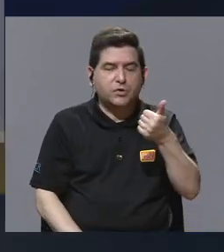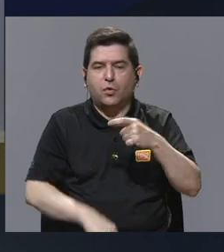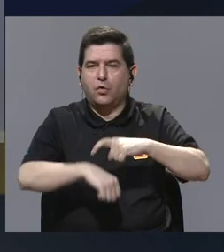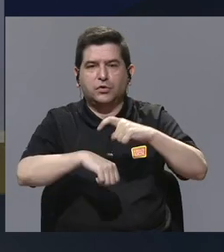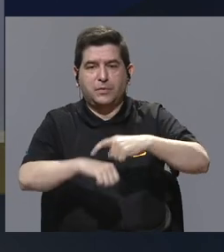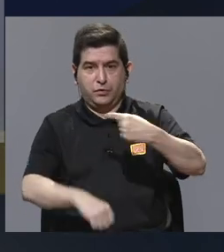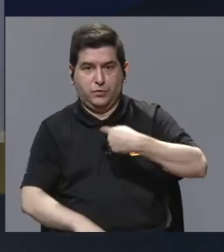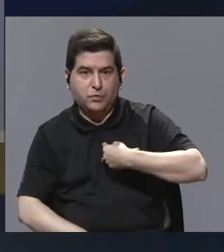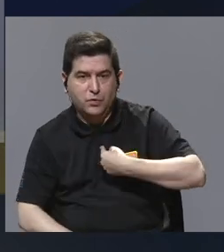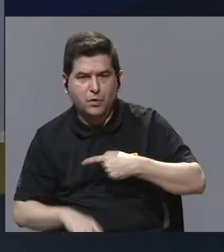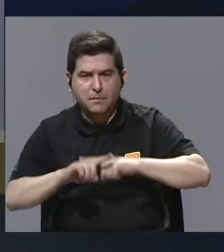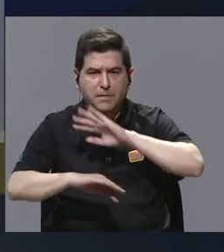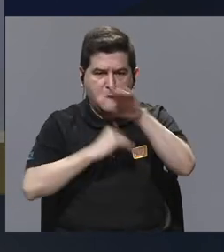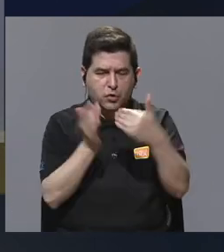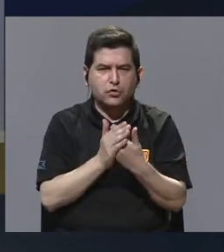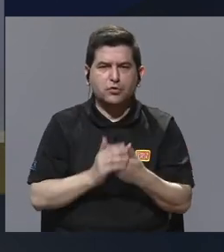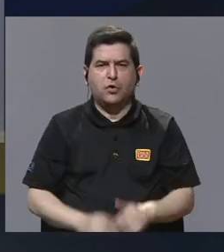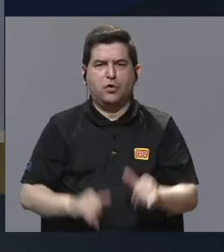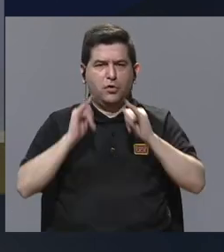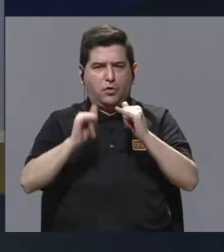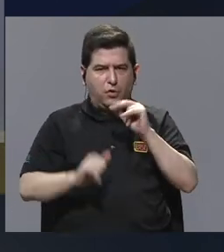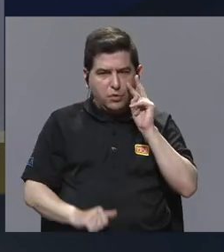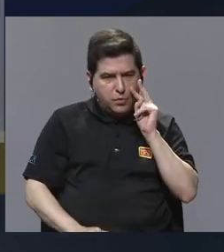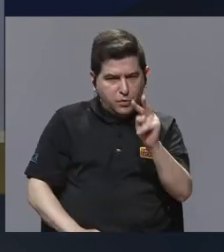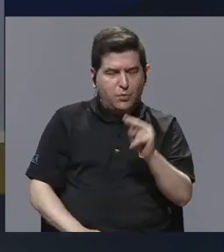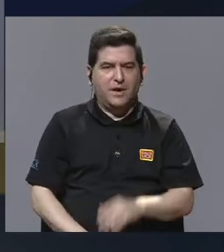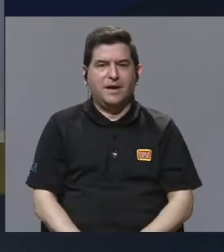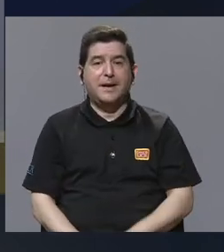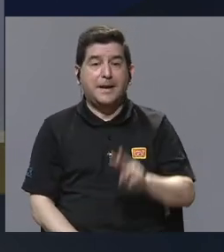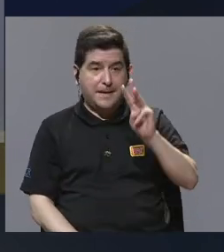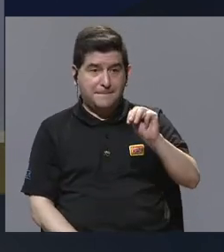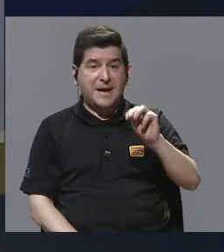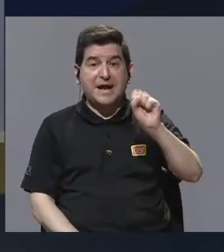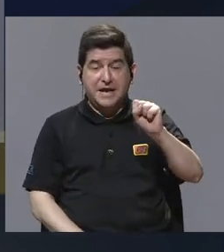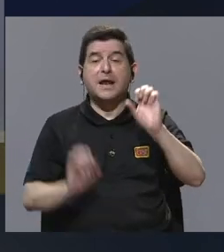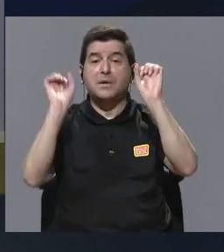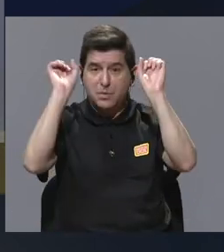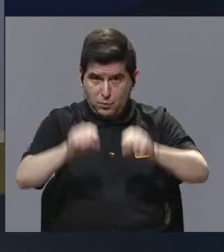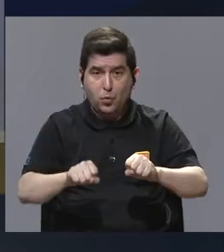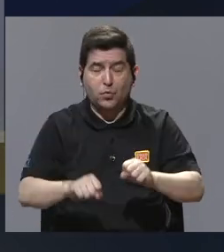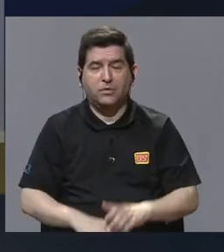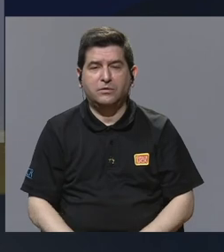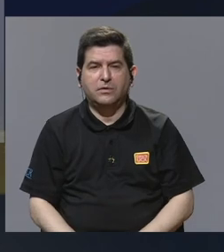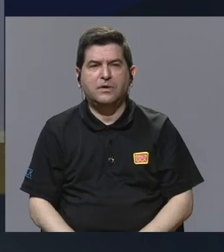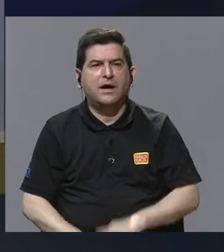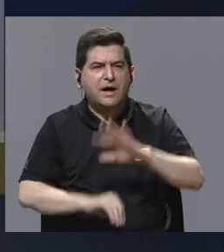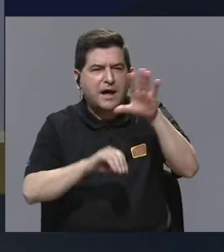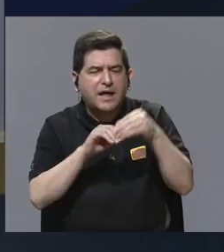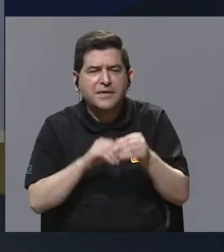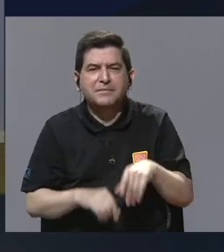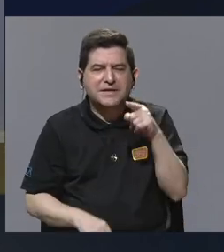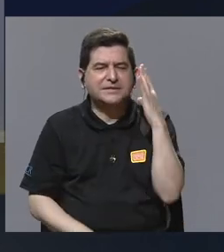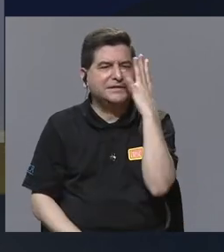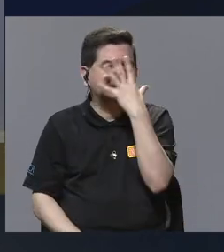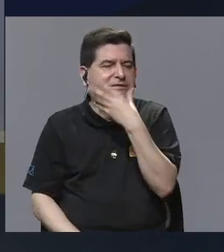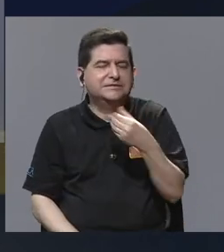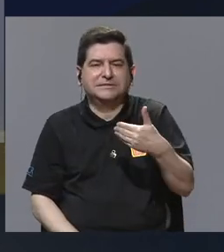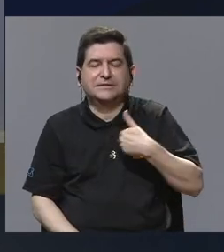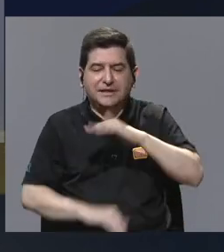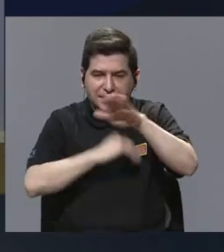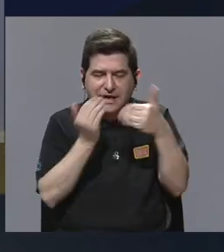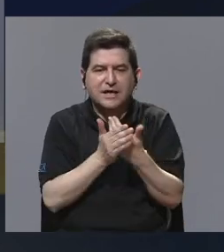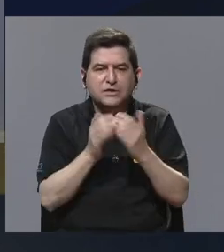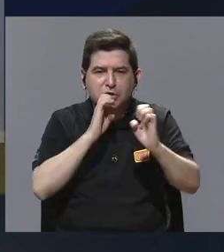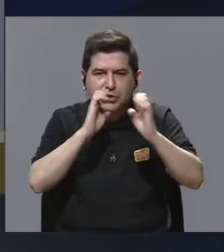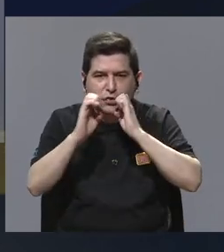otros conmigo, ¿verdad? Pero se tenía que ver todo igual. Y Marielle logró eso, además de darle esta estética que